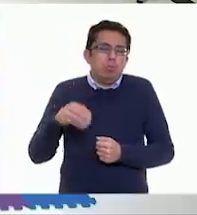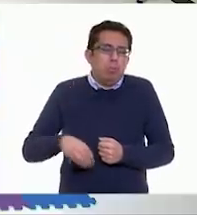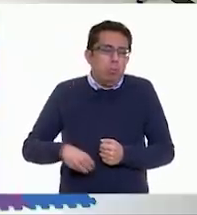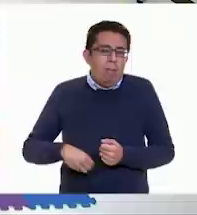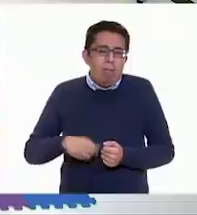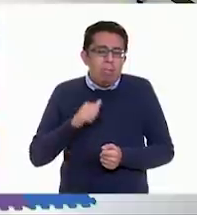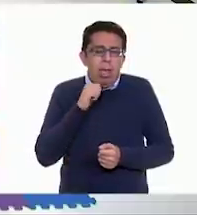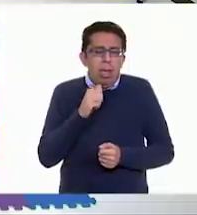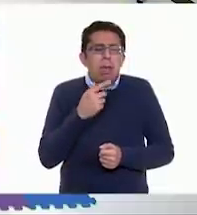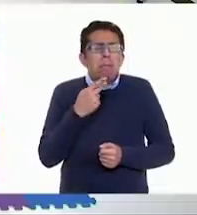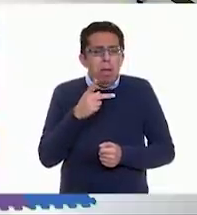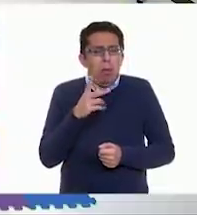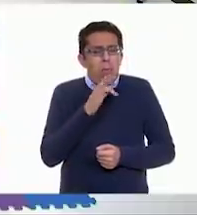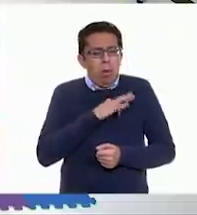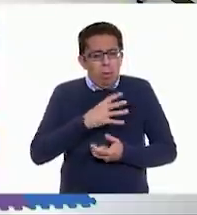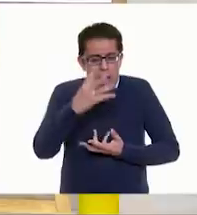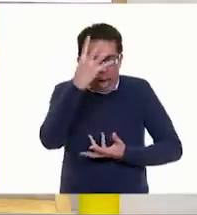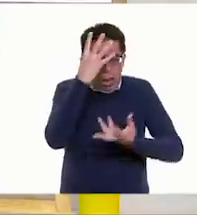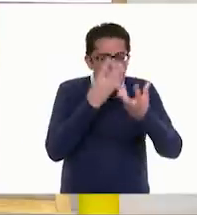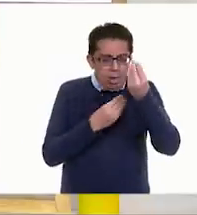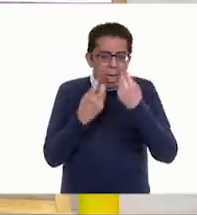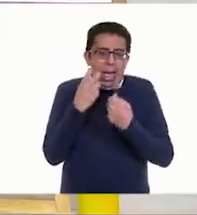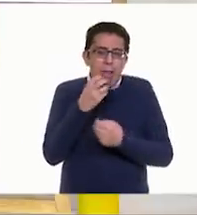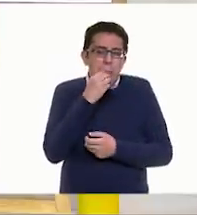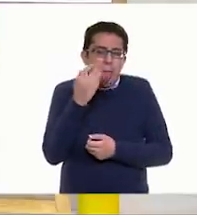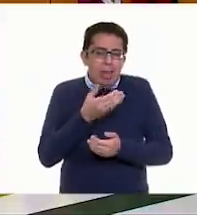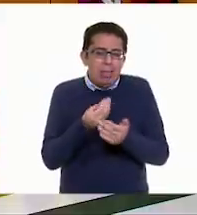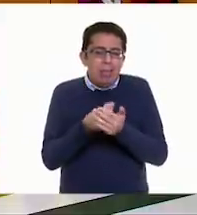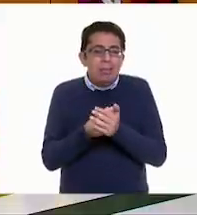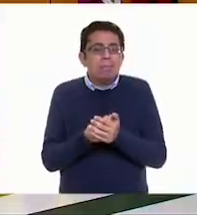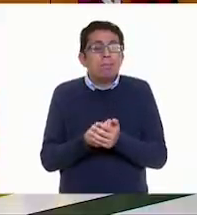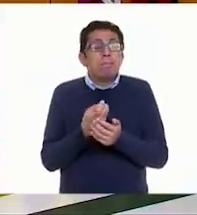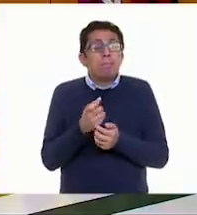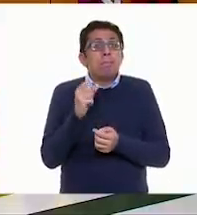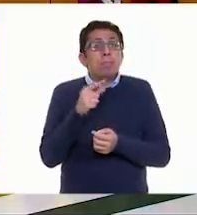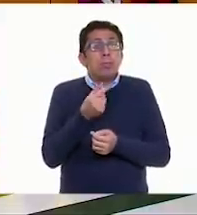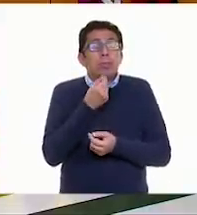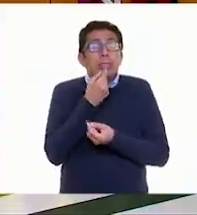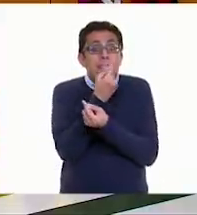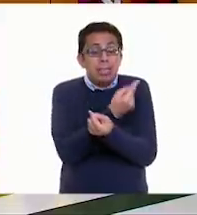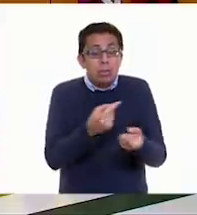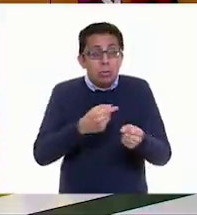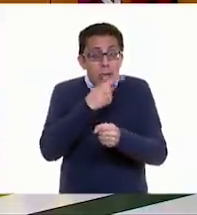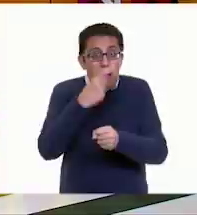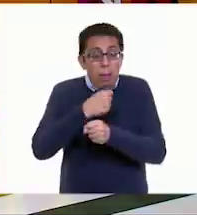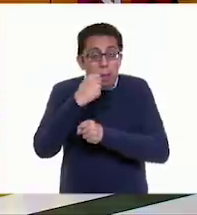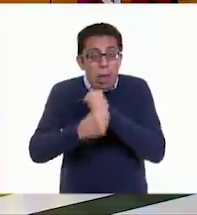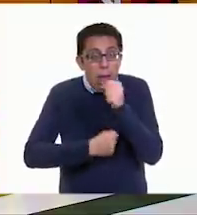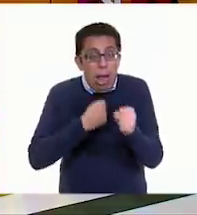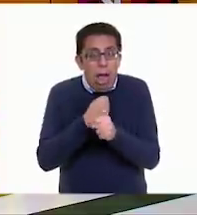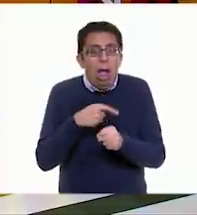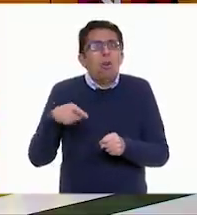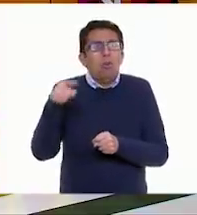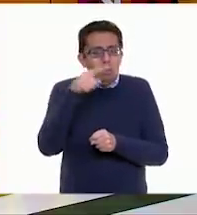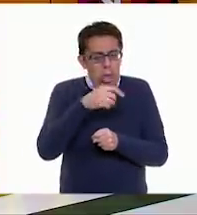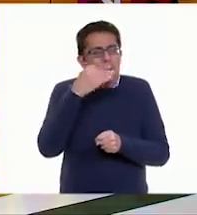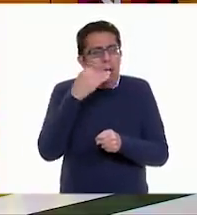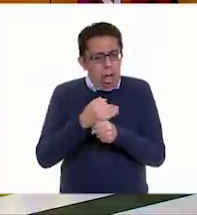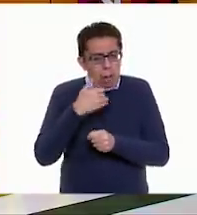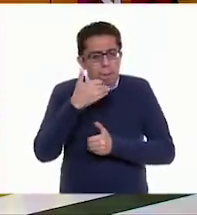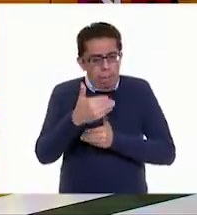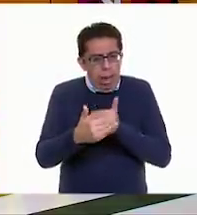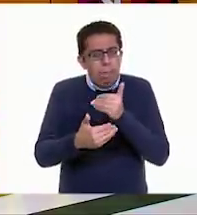podemos ir aprendiendo y eso es padrísimo en estas clases. Claro, y además nuestros niños de primero precisamente están en ese proceso,